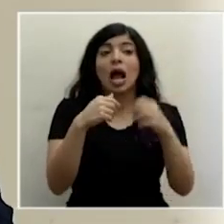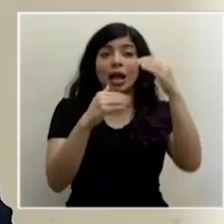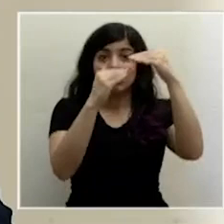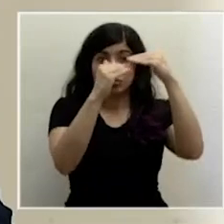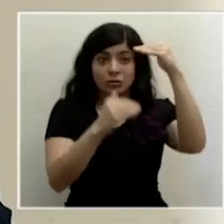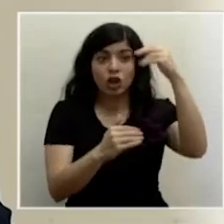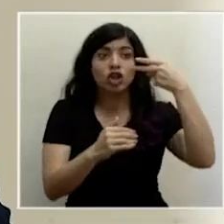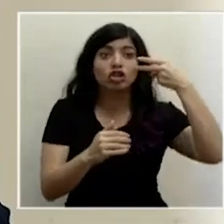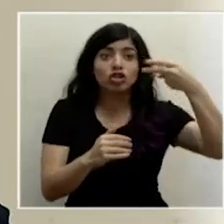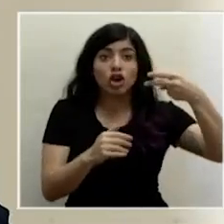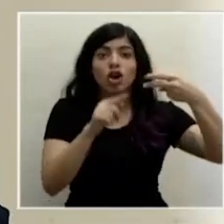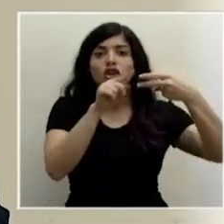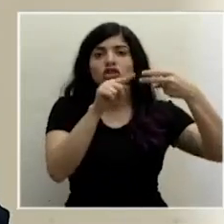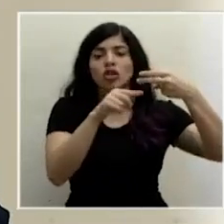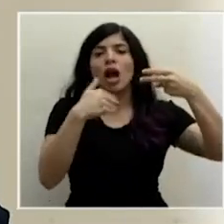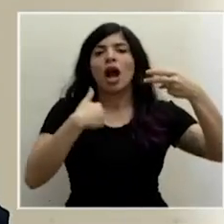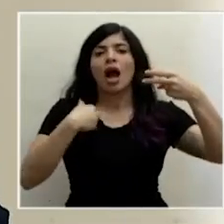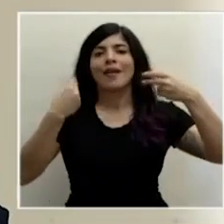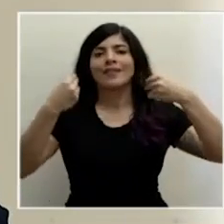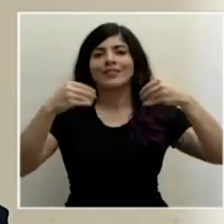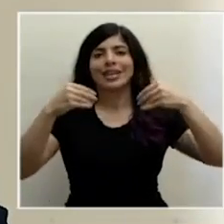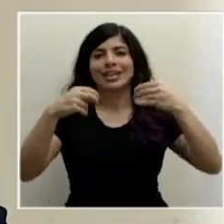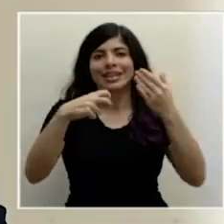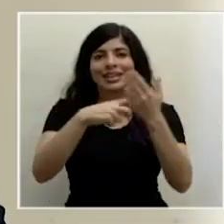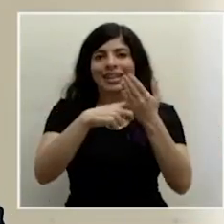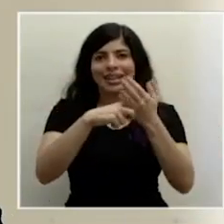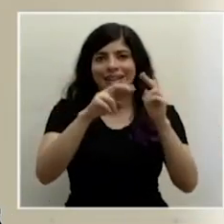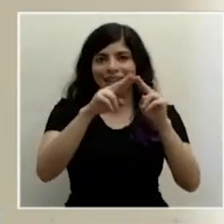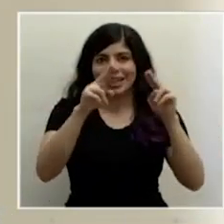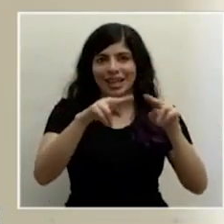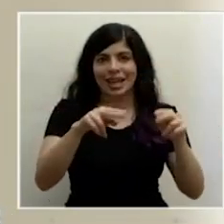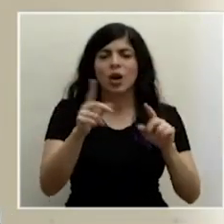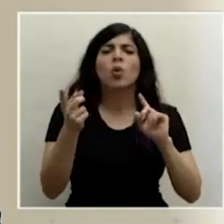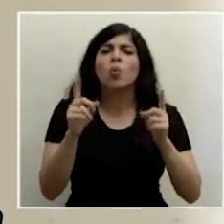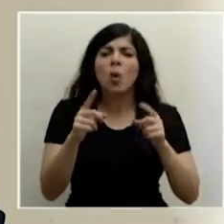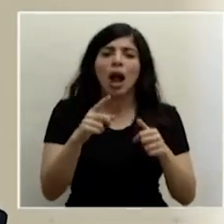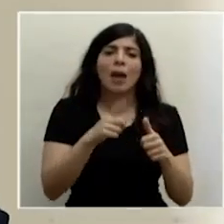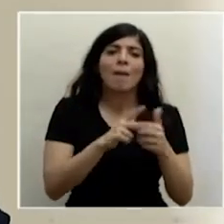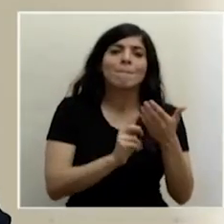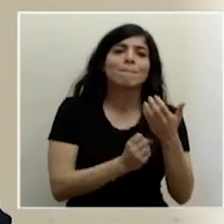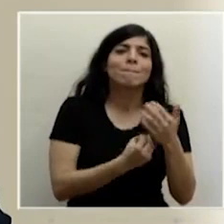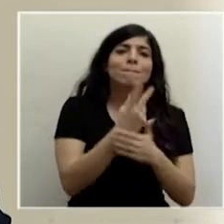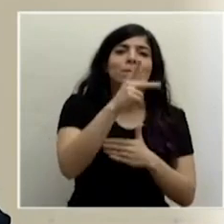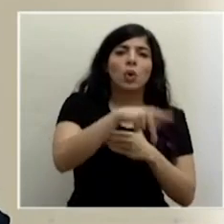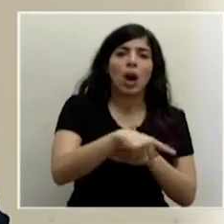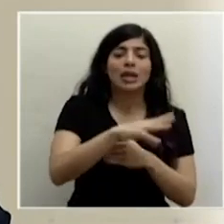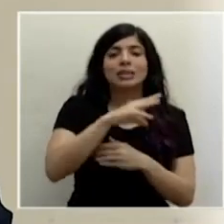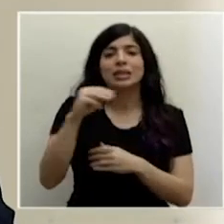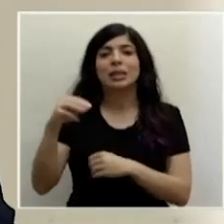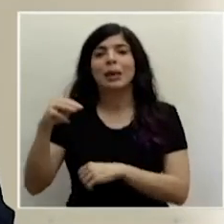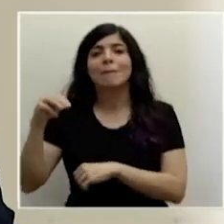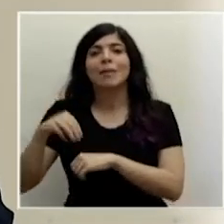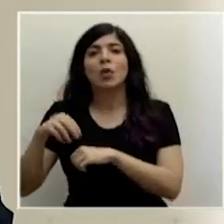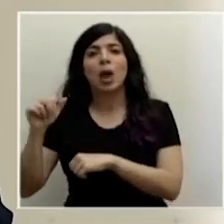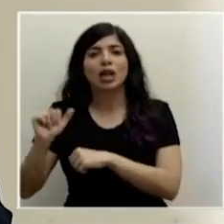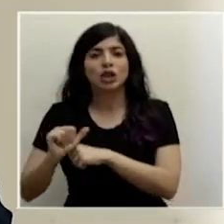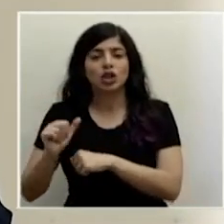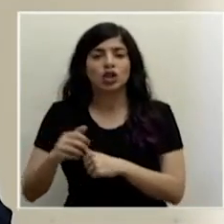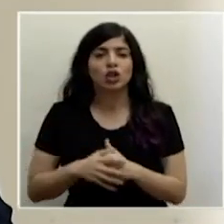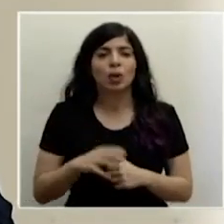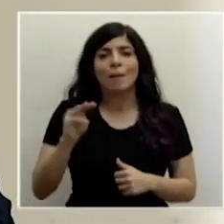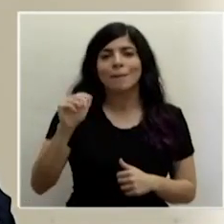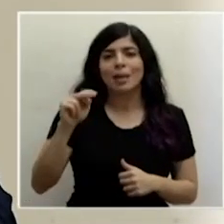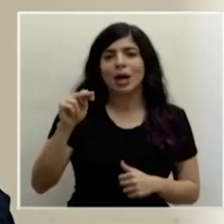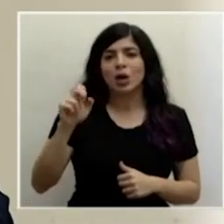comprar los tiquetes de previo en línea, que es el Parque Nacional Poas y el Parque Nacional Manuel Antonio. Y los otros parques